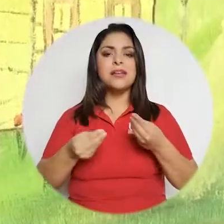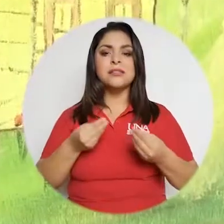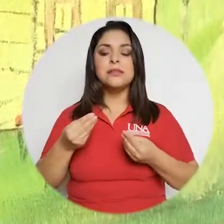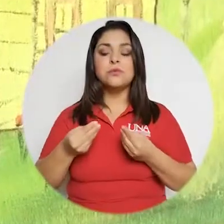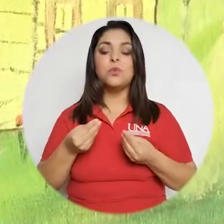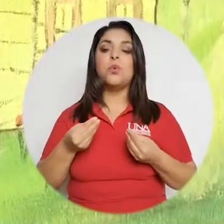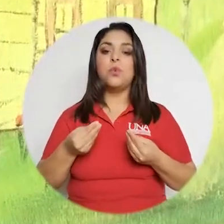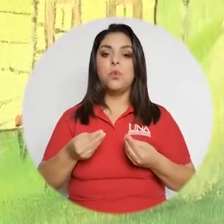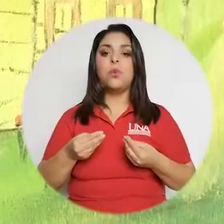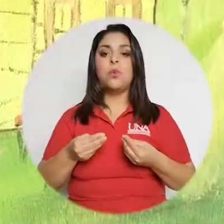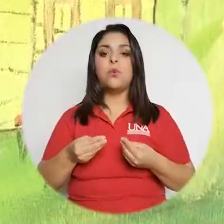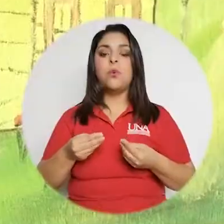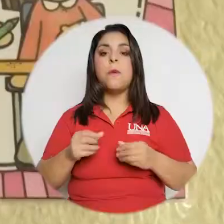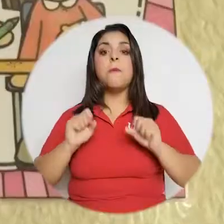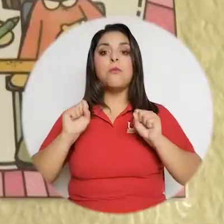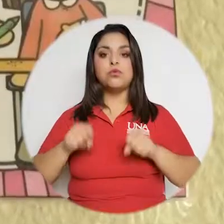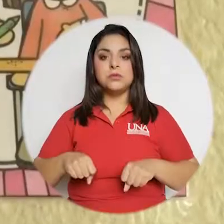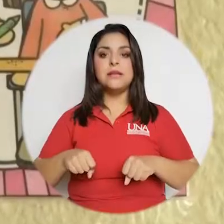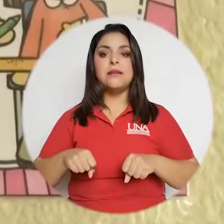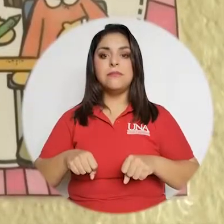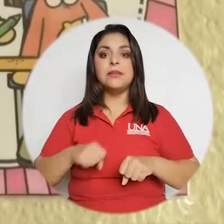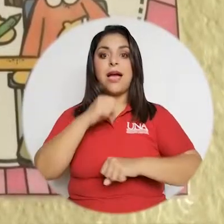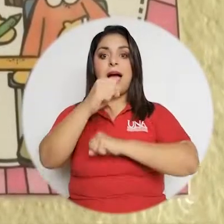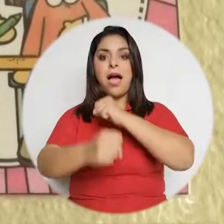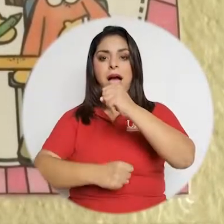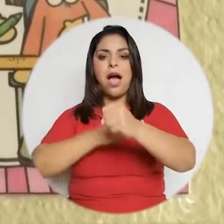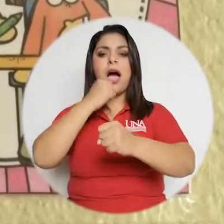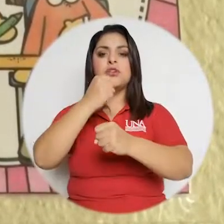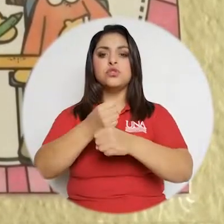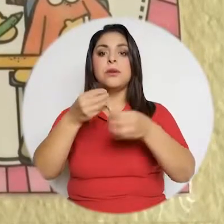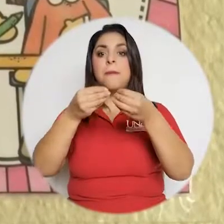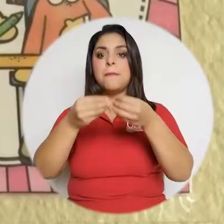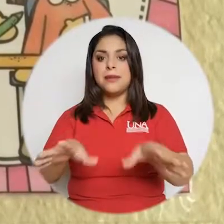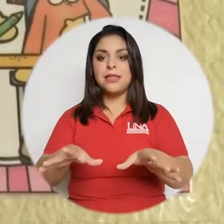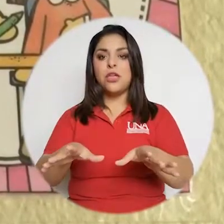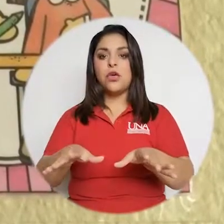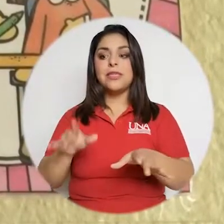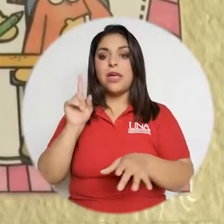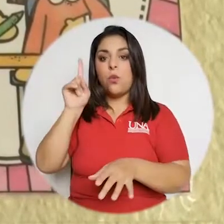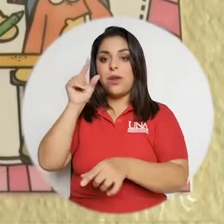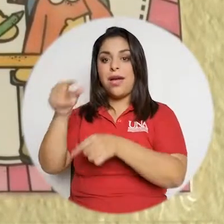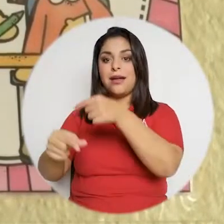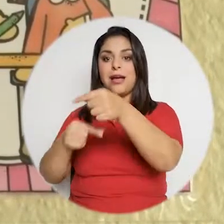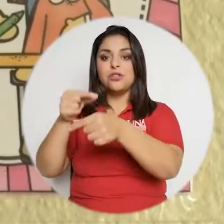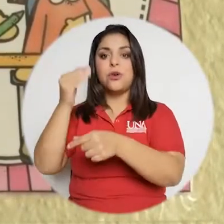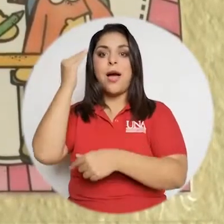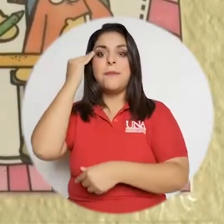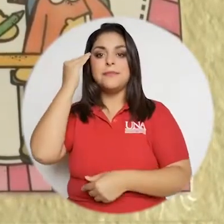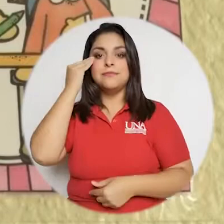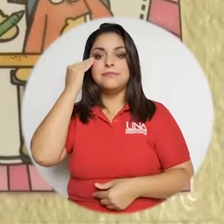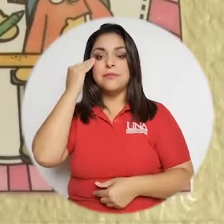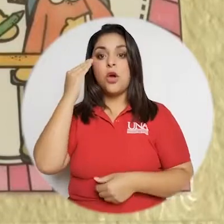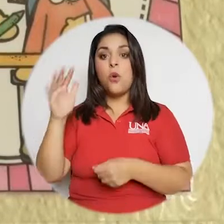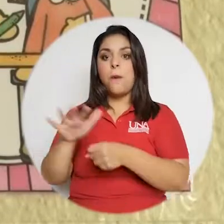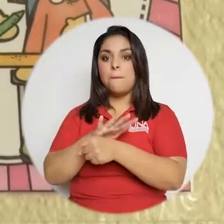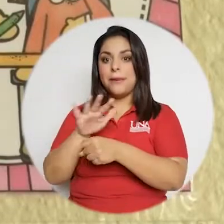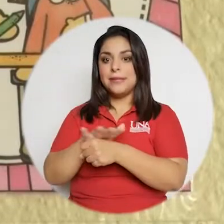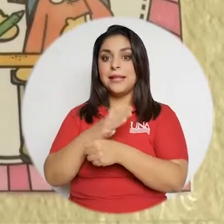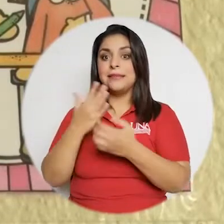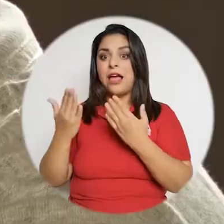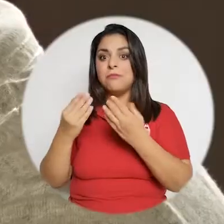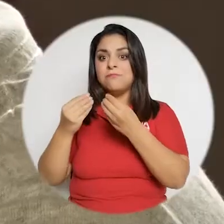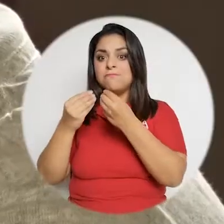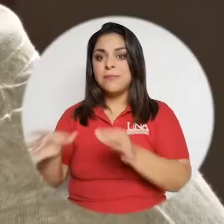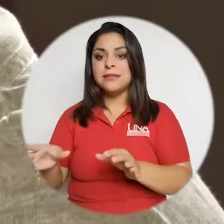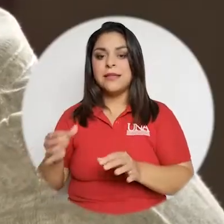nos coloca ante una posible década pérdida desde el punto de vista de las capacidades de una generación. completa